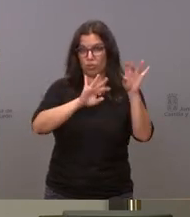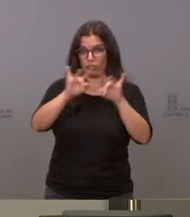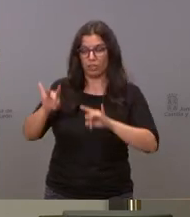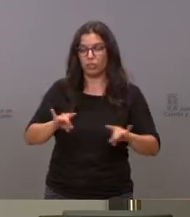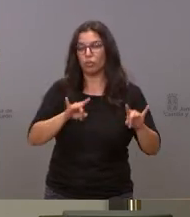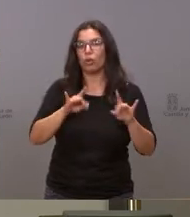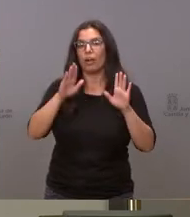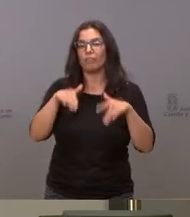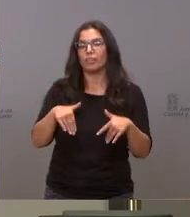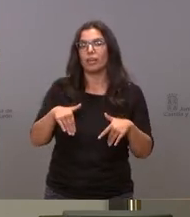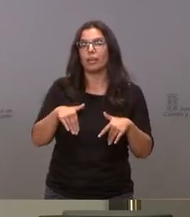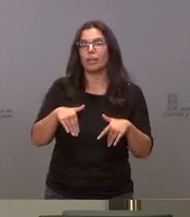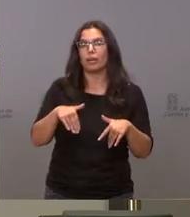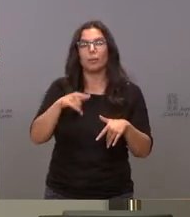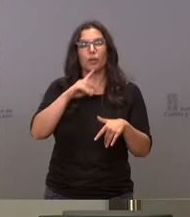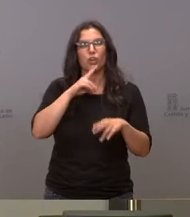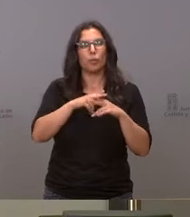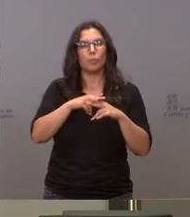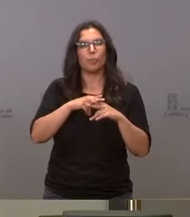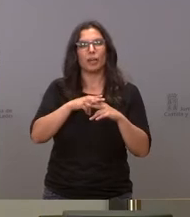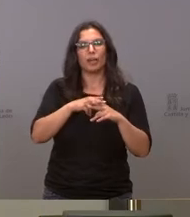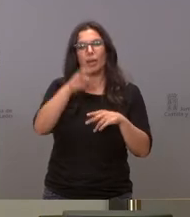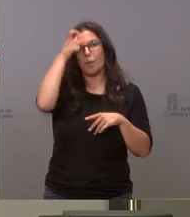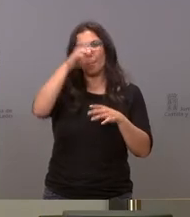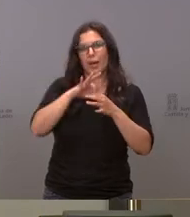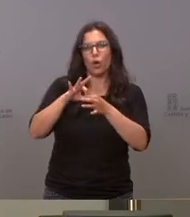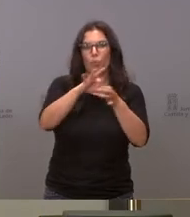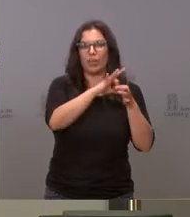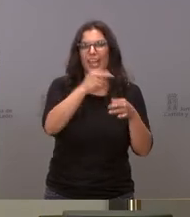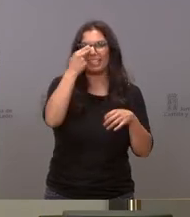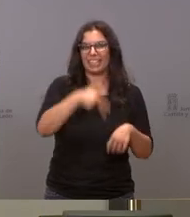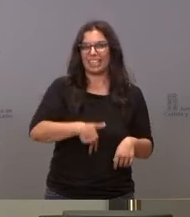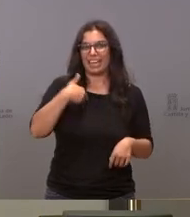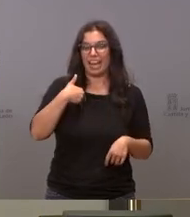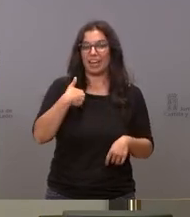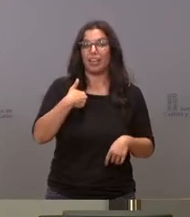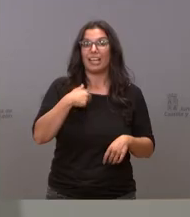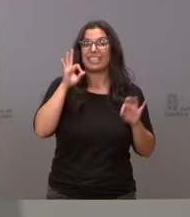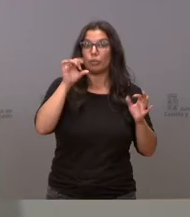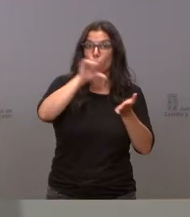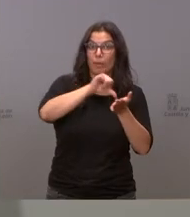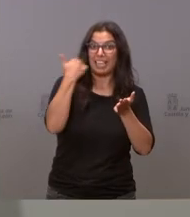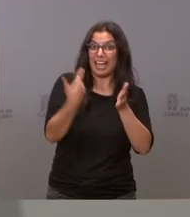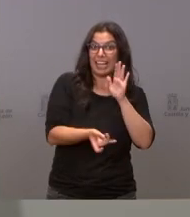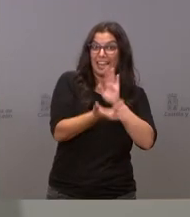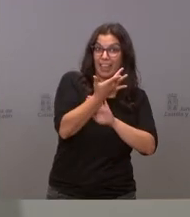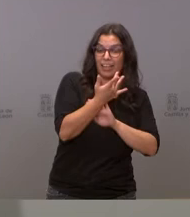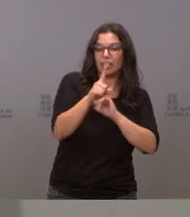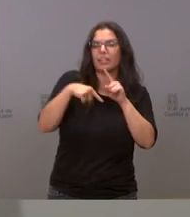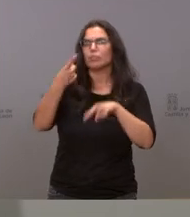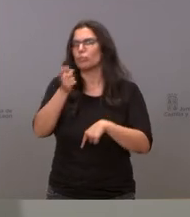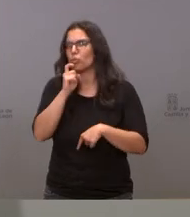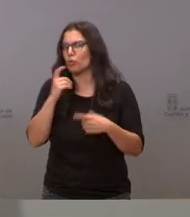quedan las creo recordar mancomunidades de interés general las urbanas que ya están creadas de momento de momento están